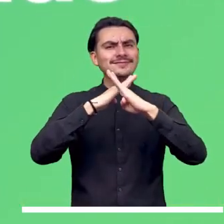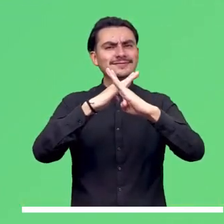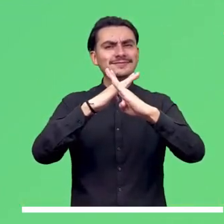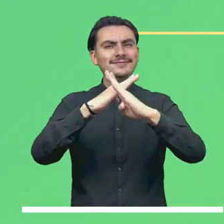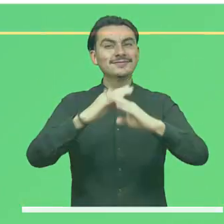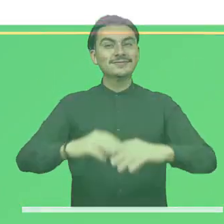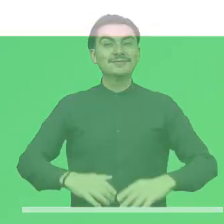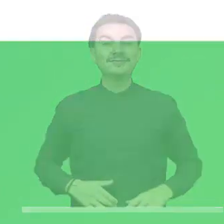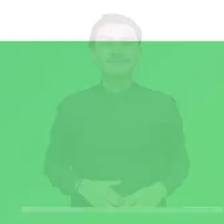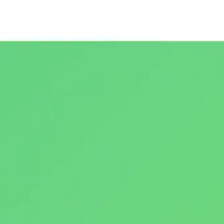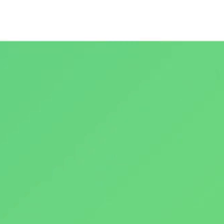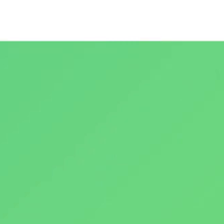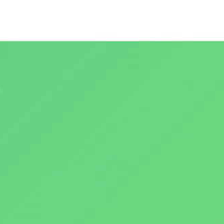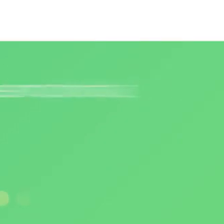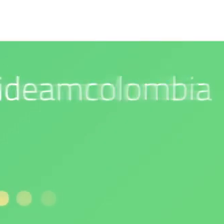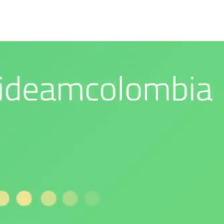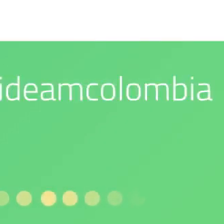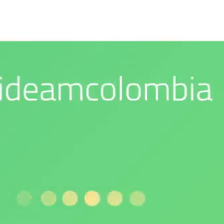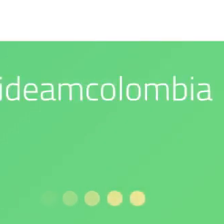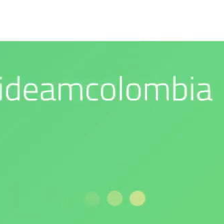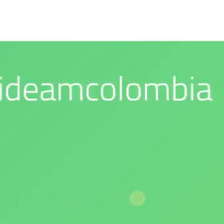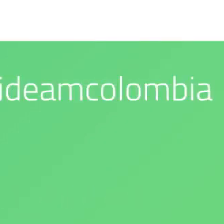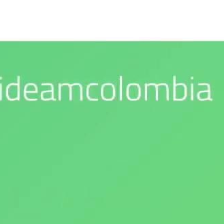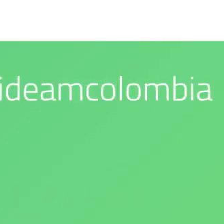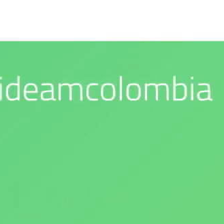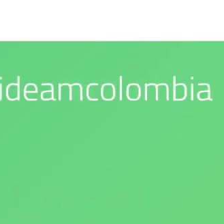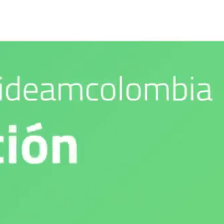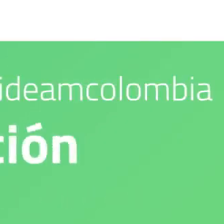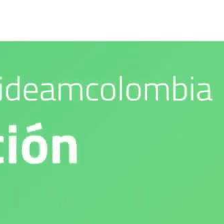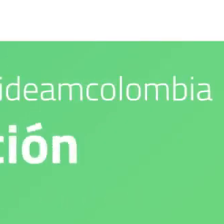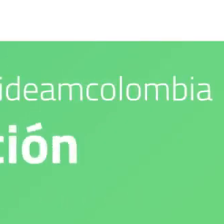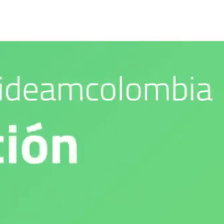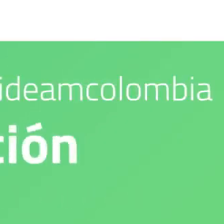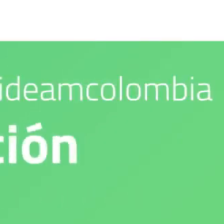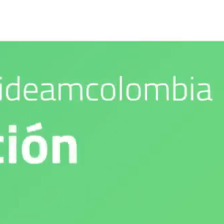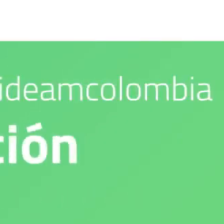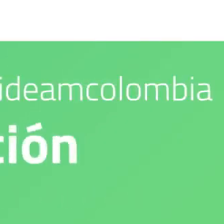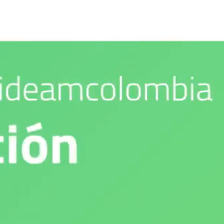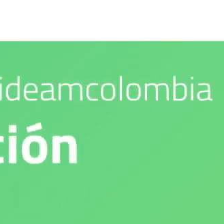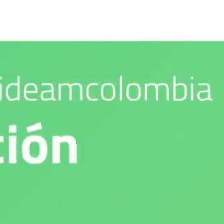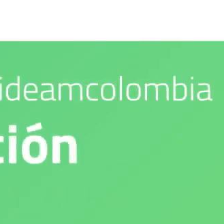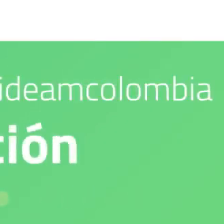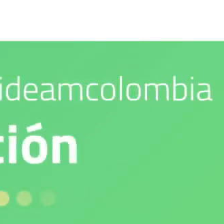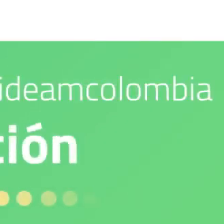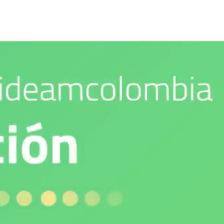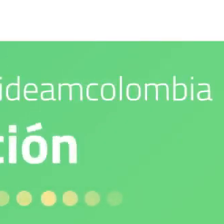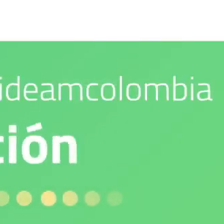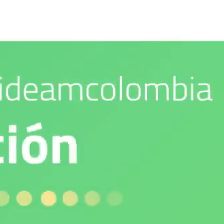compromiso es con el medio ambiente. IDEAM es confianza y prevención. confianza y prevención.